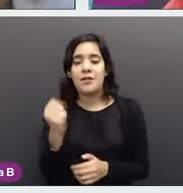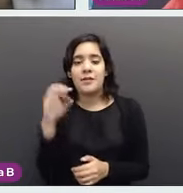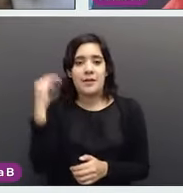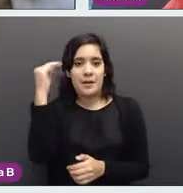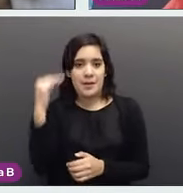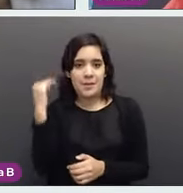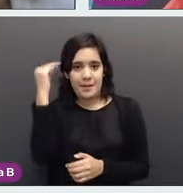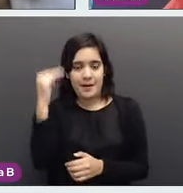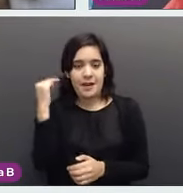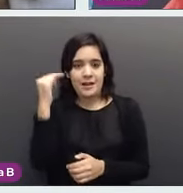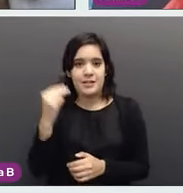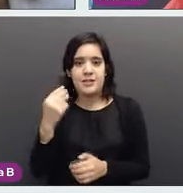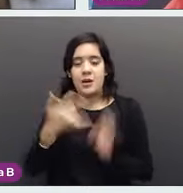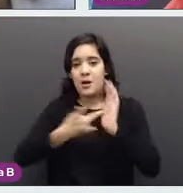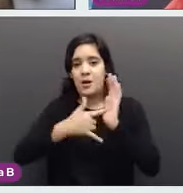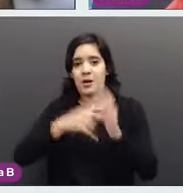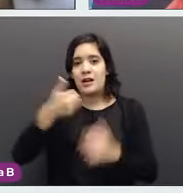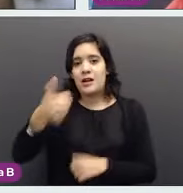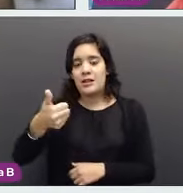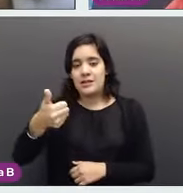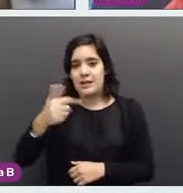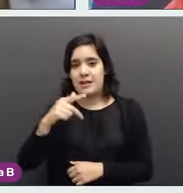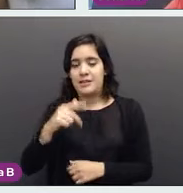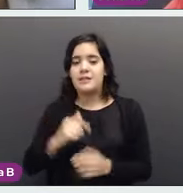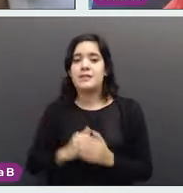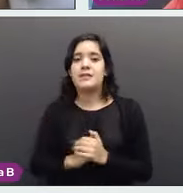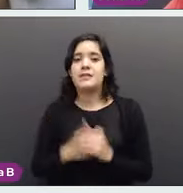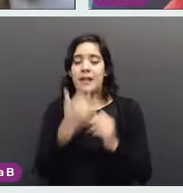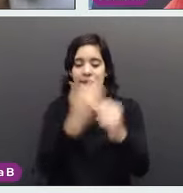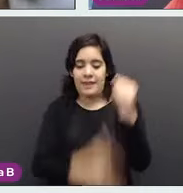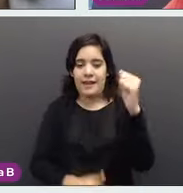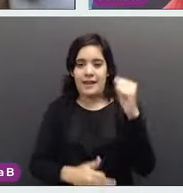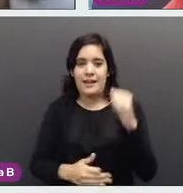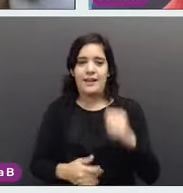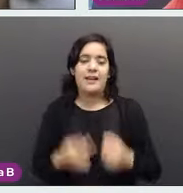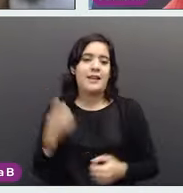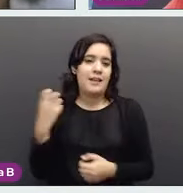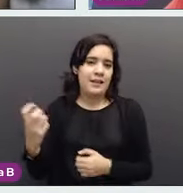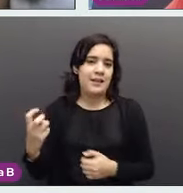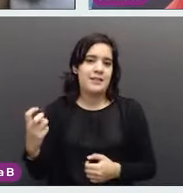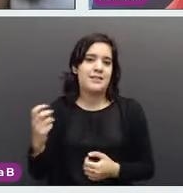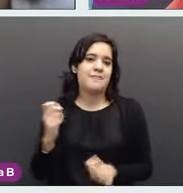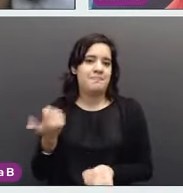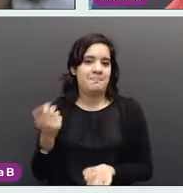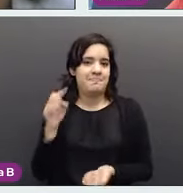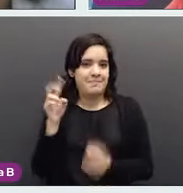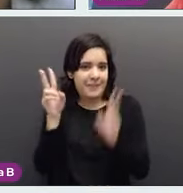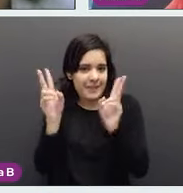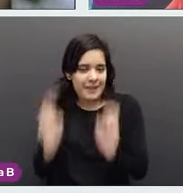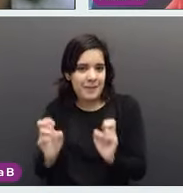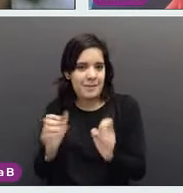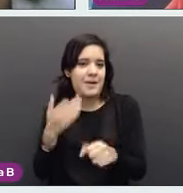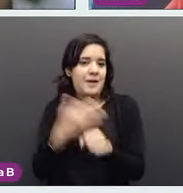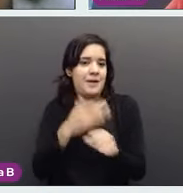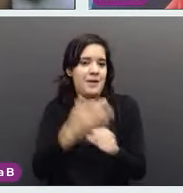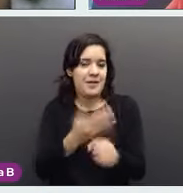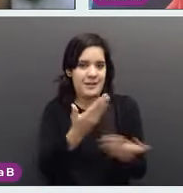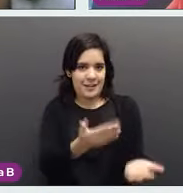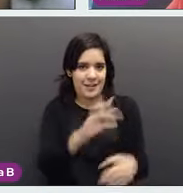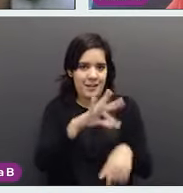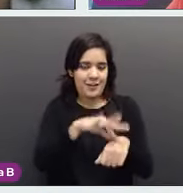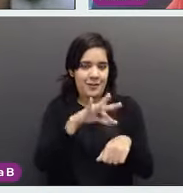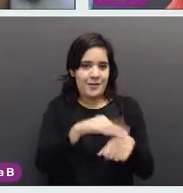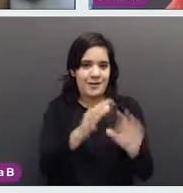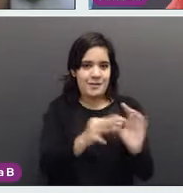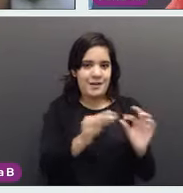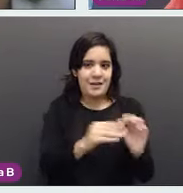en punto de las 6 de la tarde con un tema que viene a complementar el tema que amablemente hoy nos expuso, doctora,